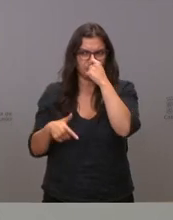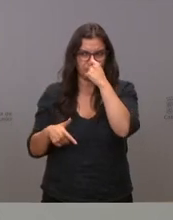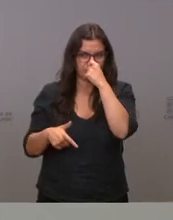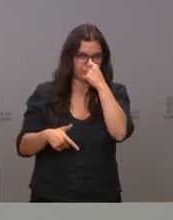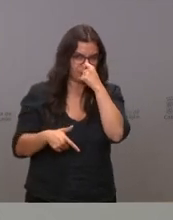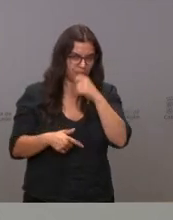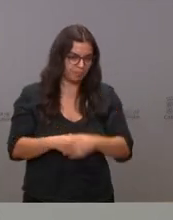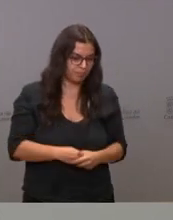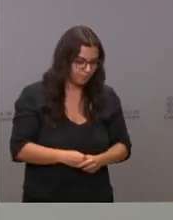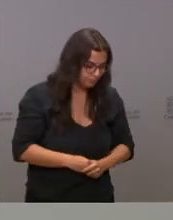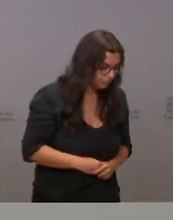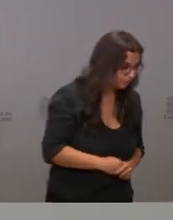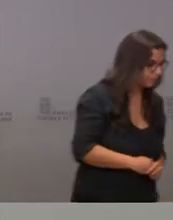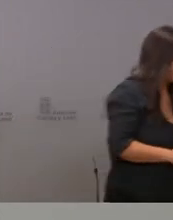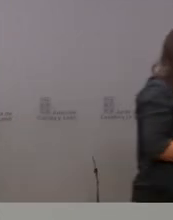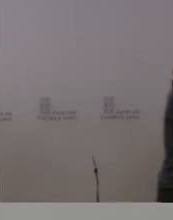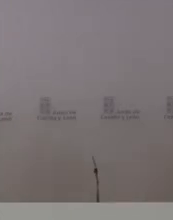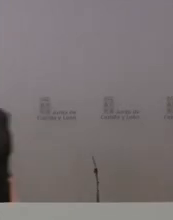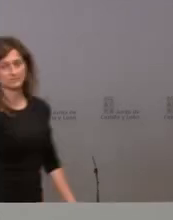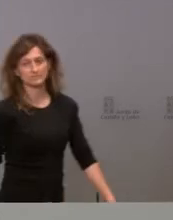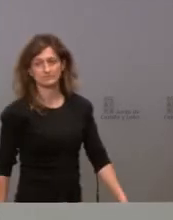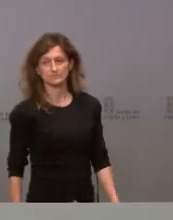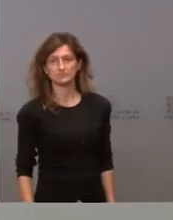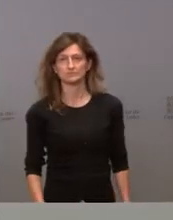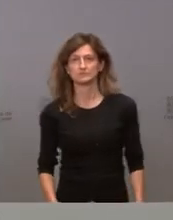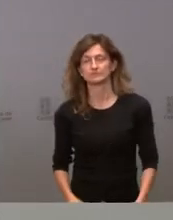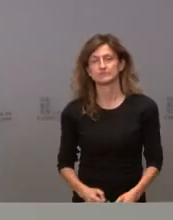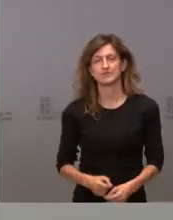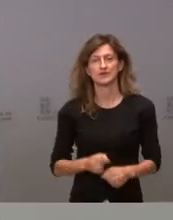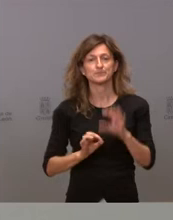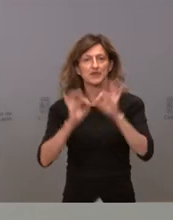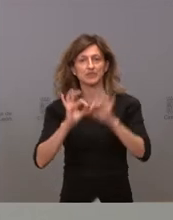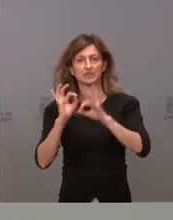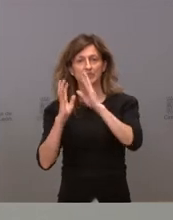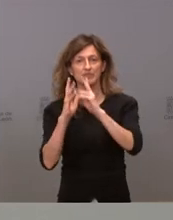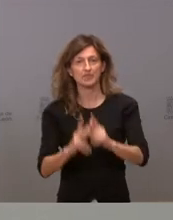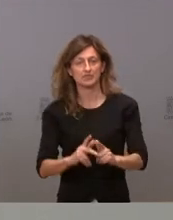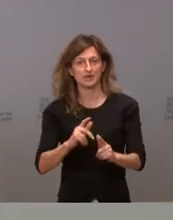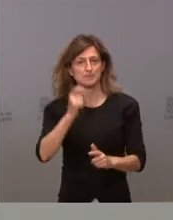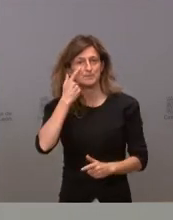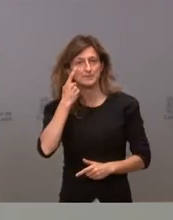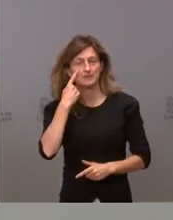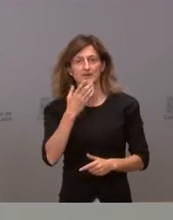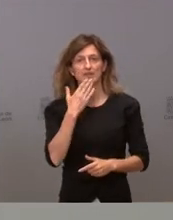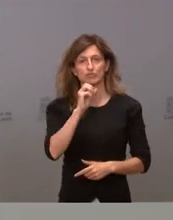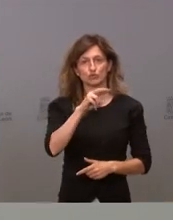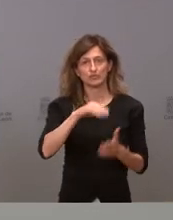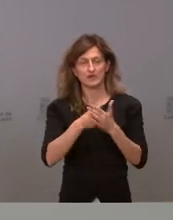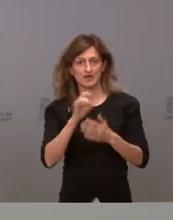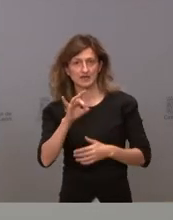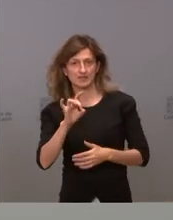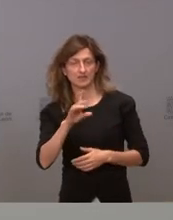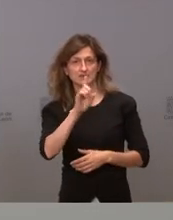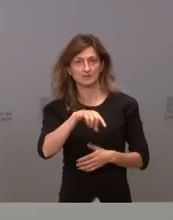de la incidencia se concentra como todos ustedes saben entre las personas de entre 12-15 años a 29